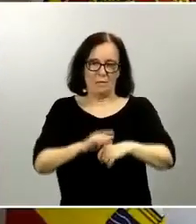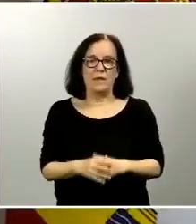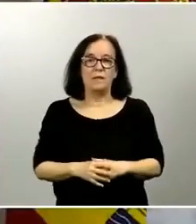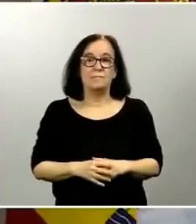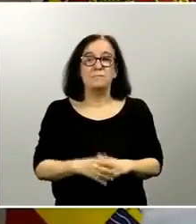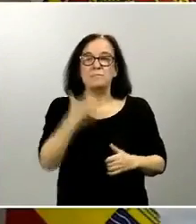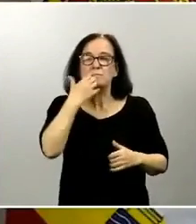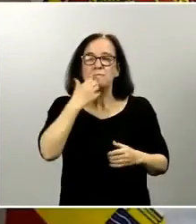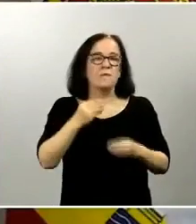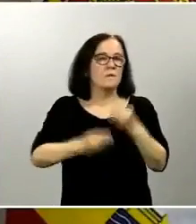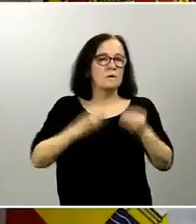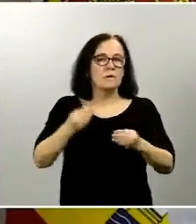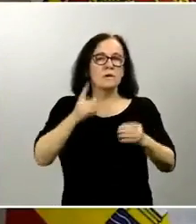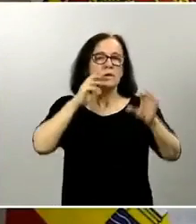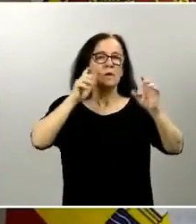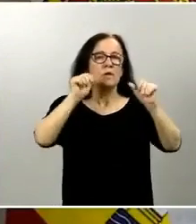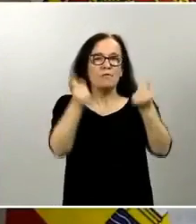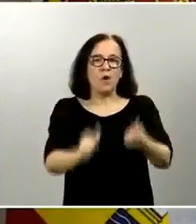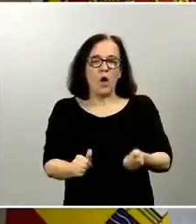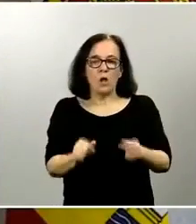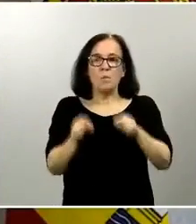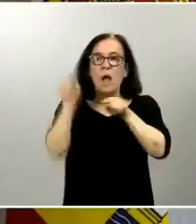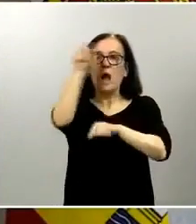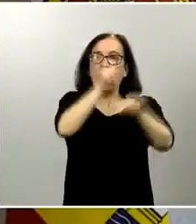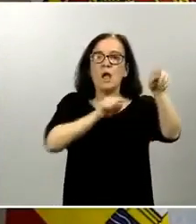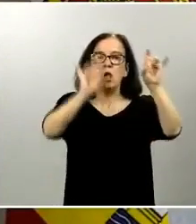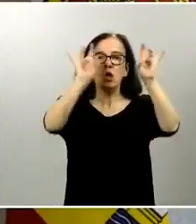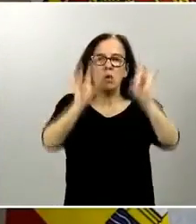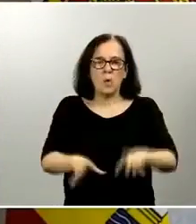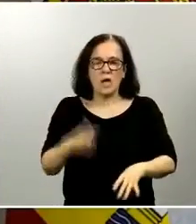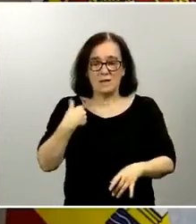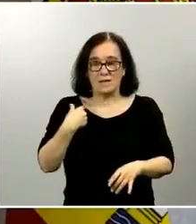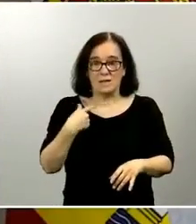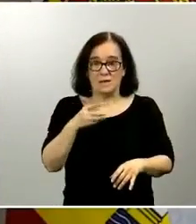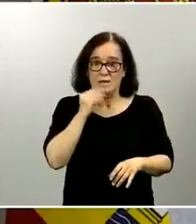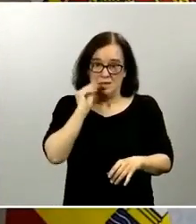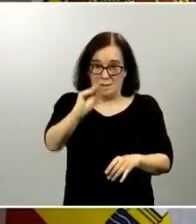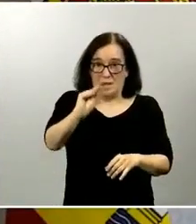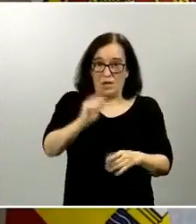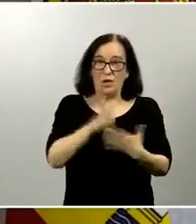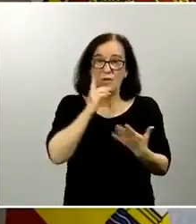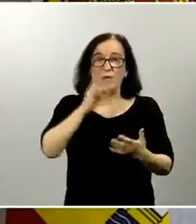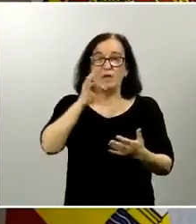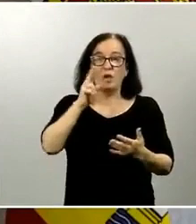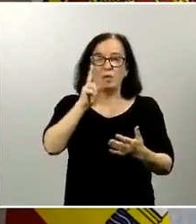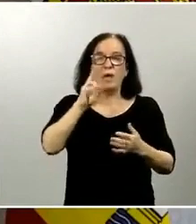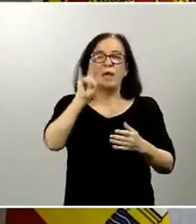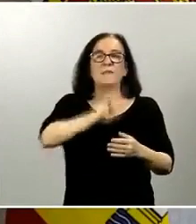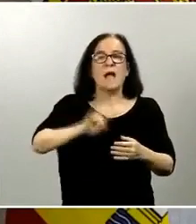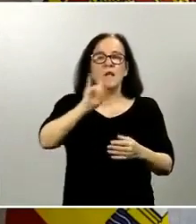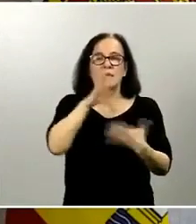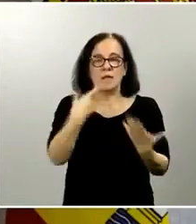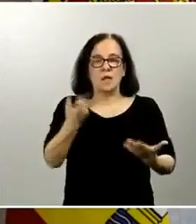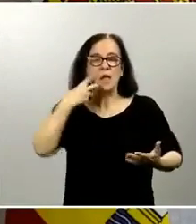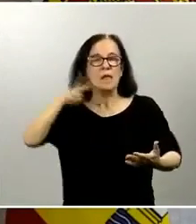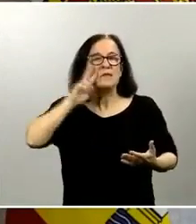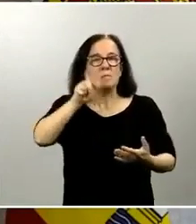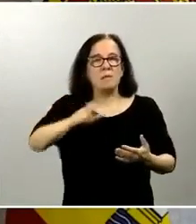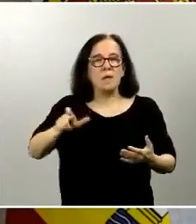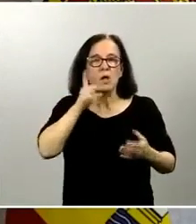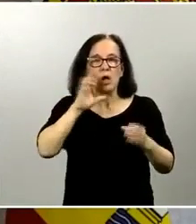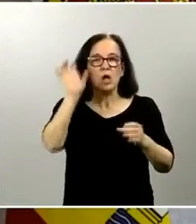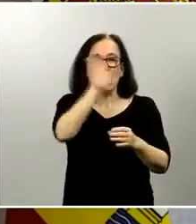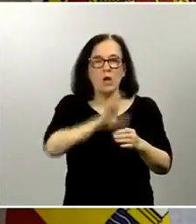tiene que ser de la misma manera en un sitio y en otro déjeme que le pregunte por ejemplo TV Canaria le pregunta como experta es posible que comunidades como